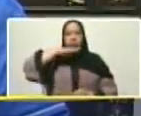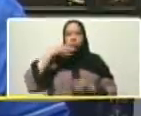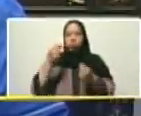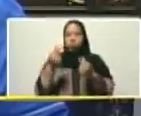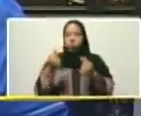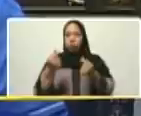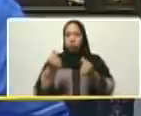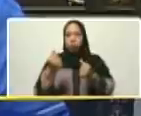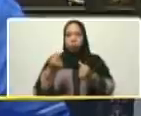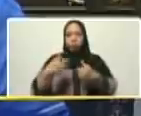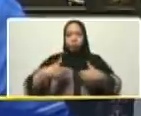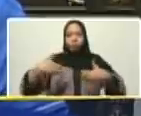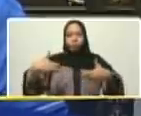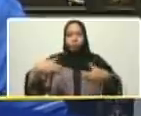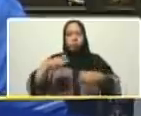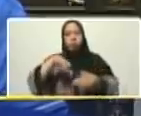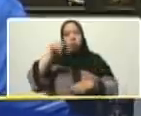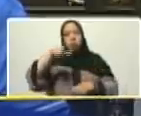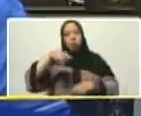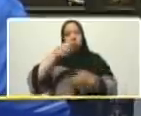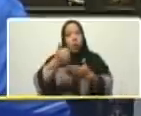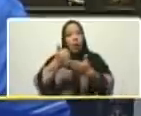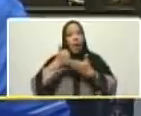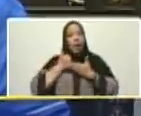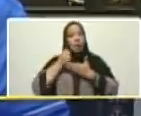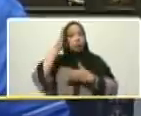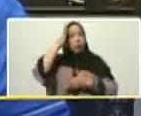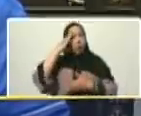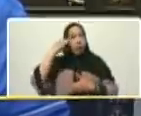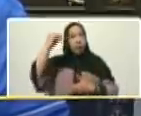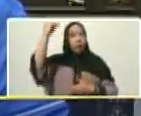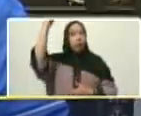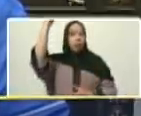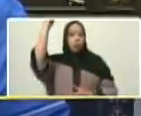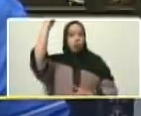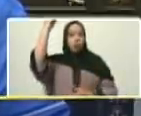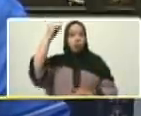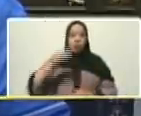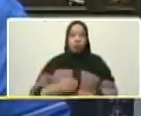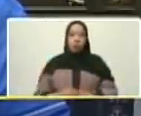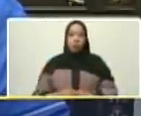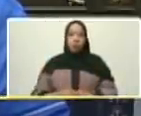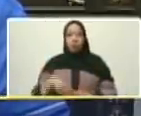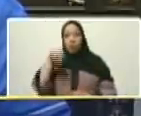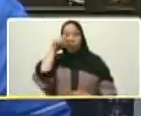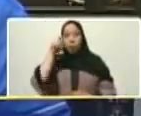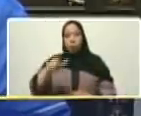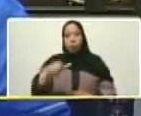con el favor de Dios con el favor de Dios con el pueblo